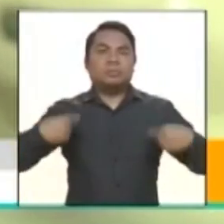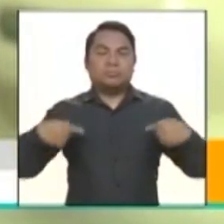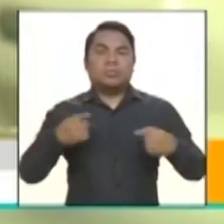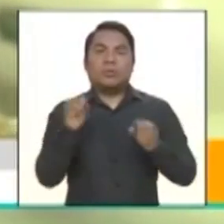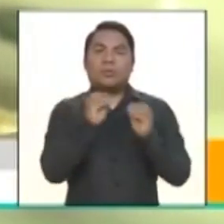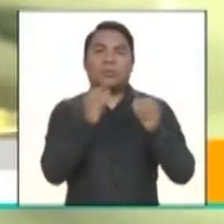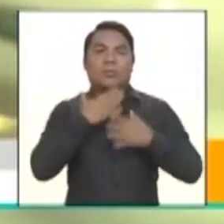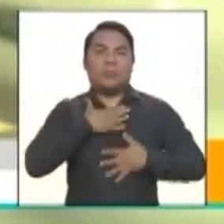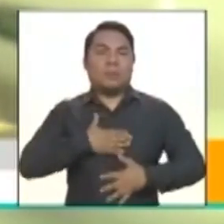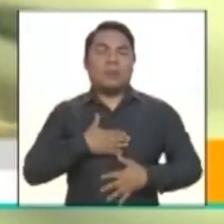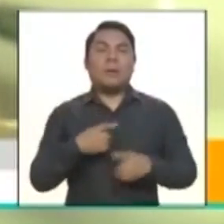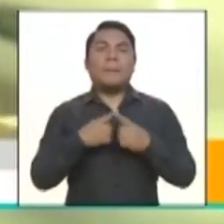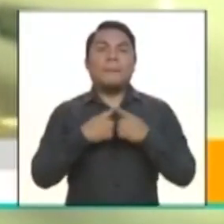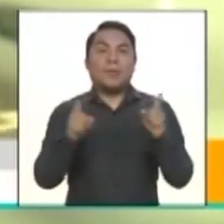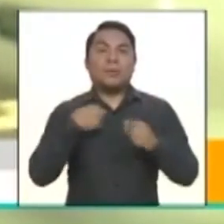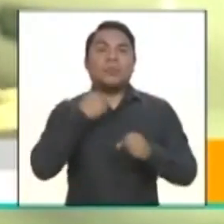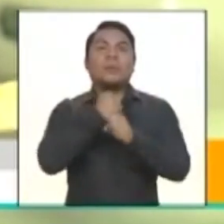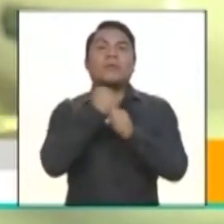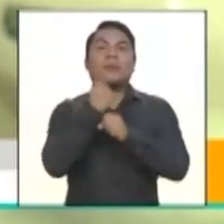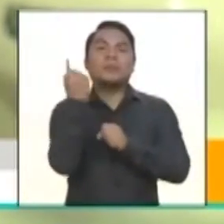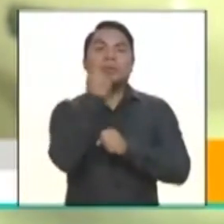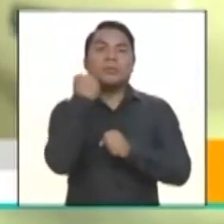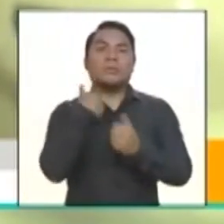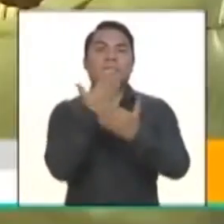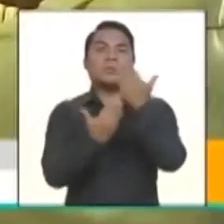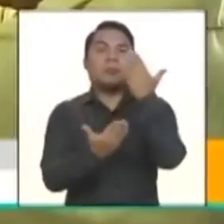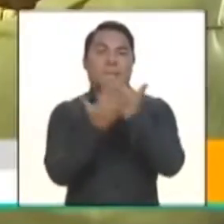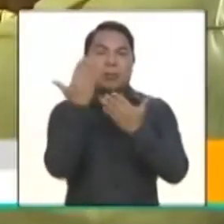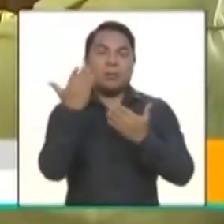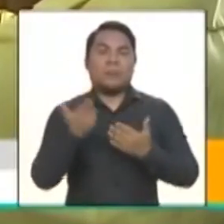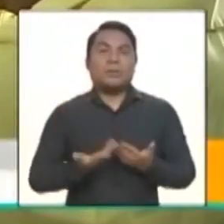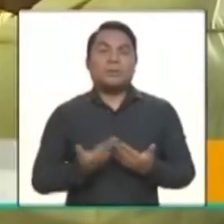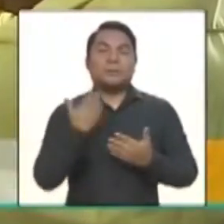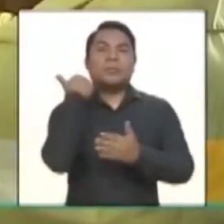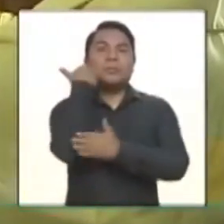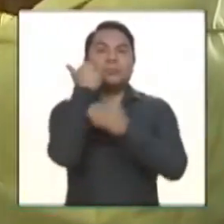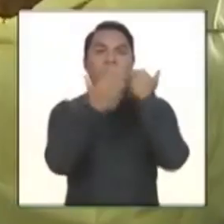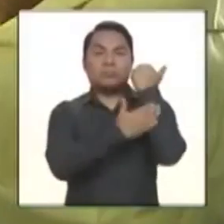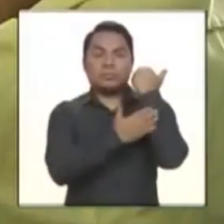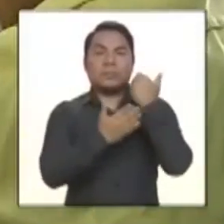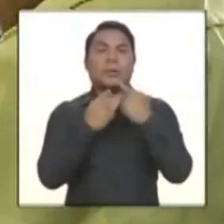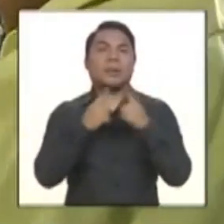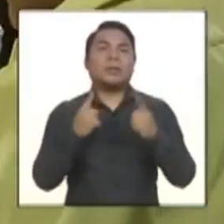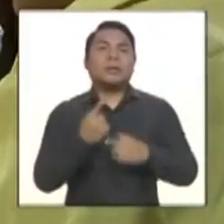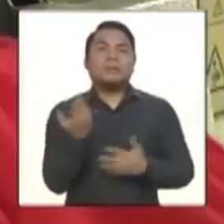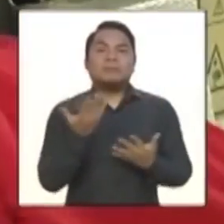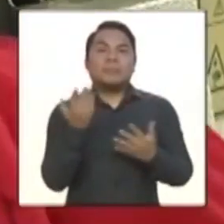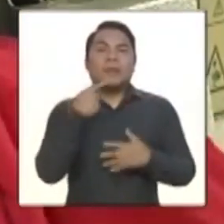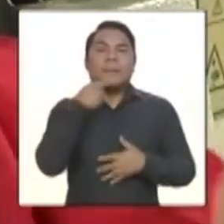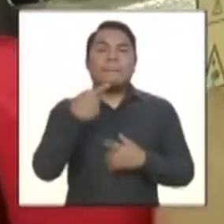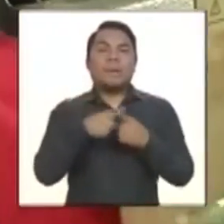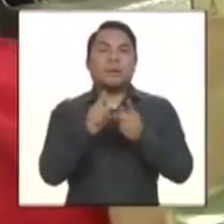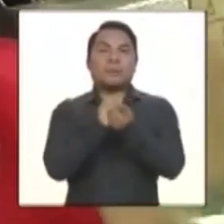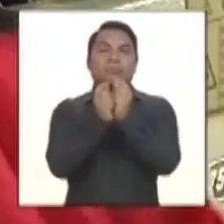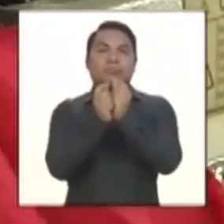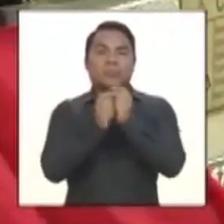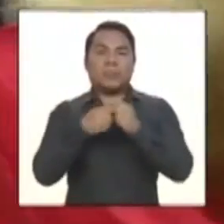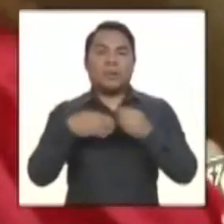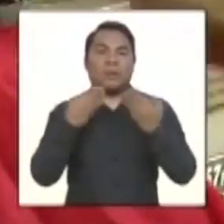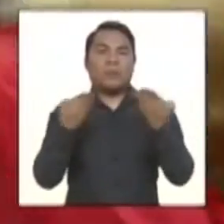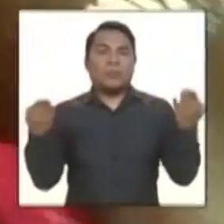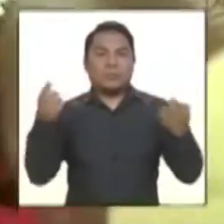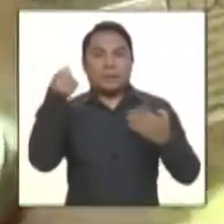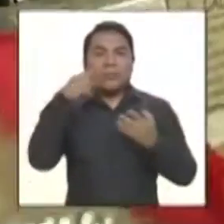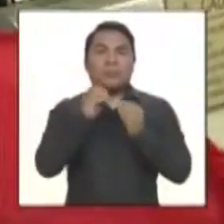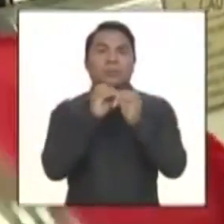Trabajo solamente con mis manos, mi codo y no están adaptadas mis máquinas así